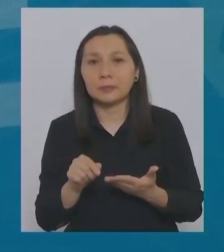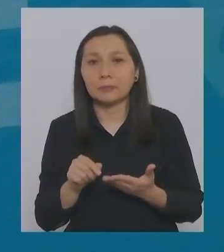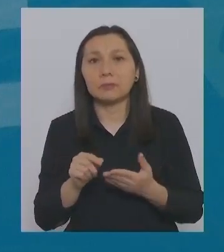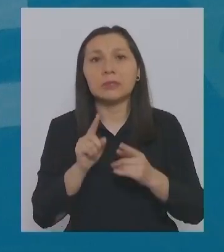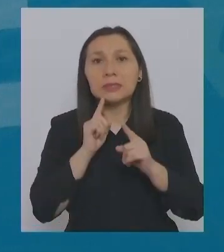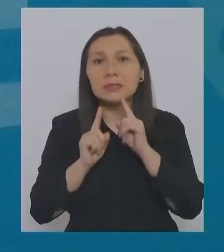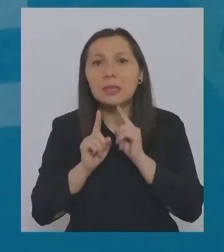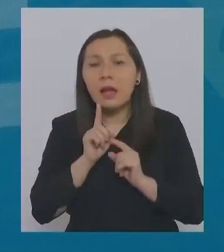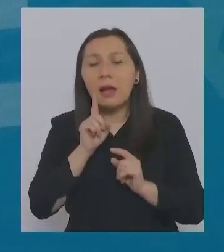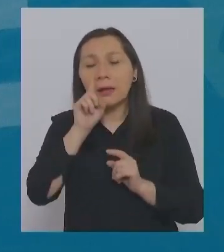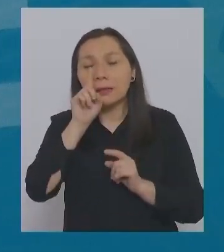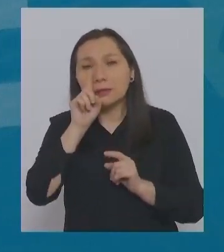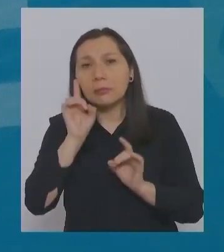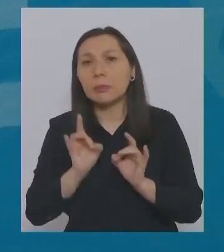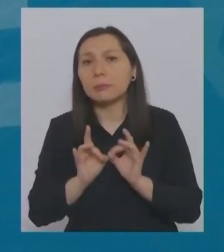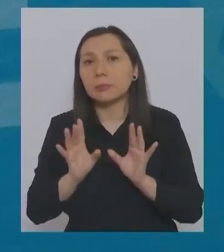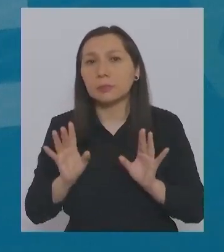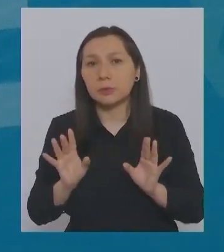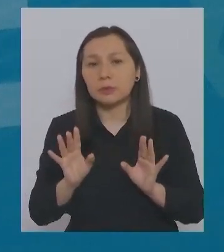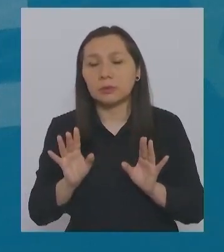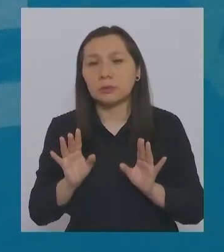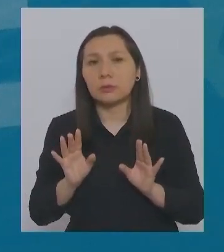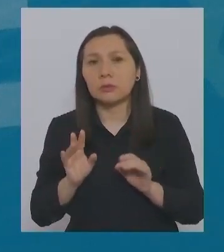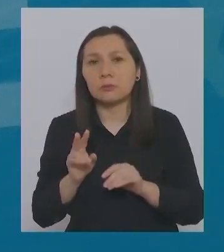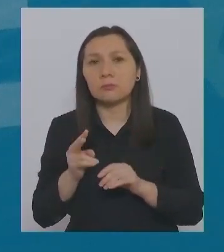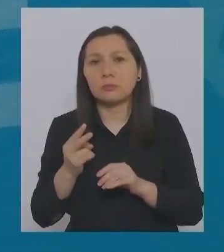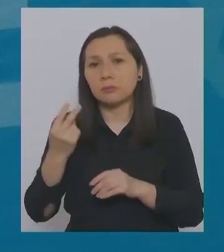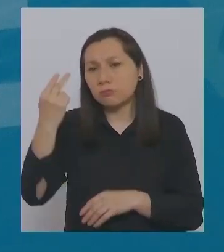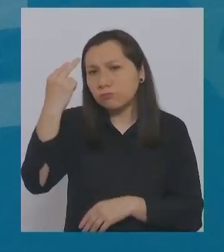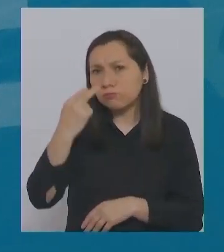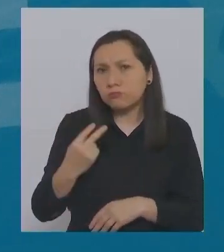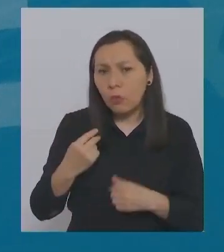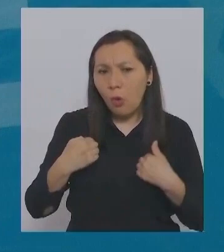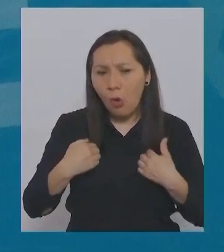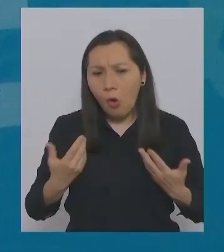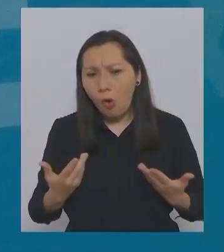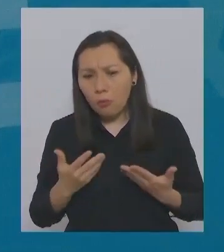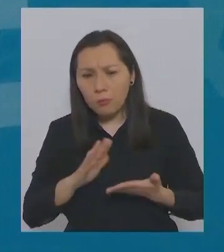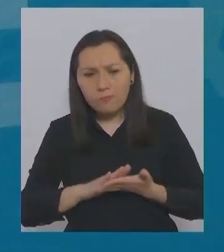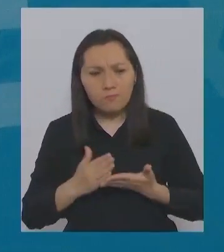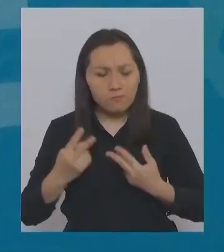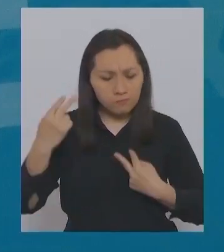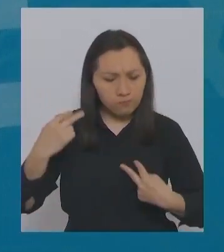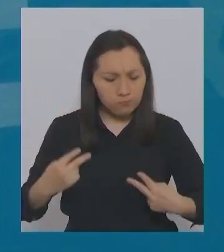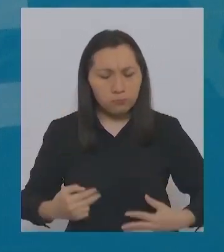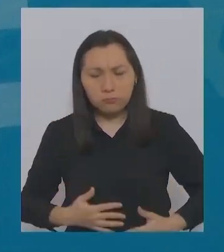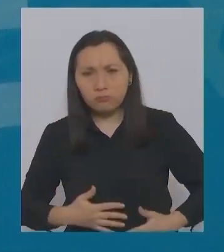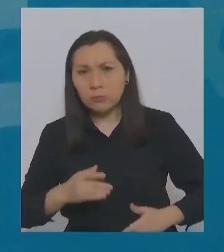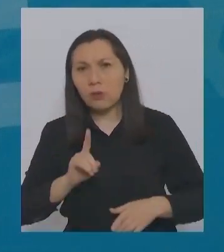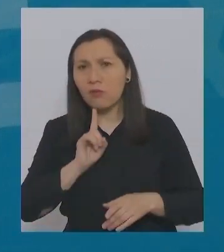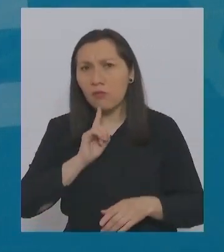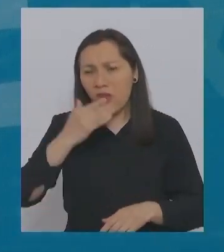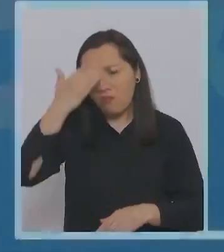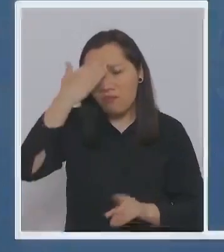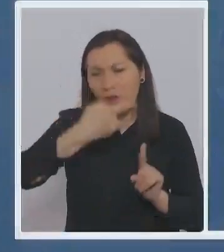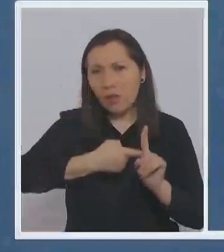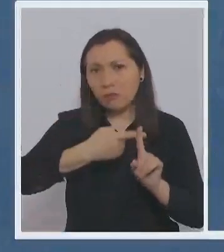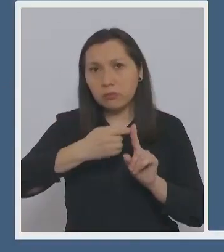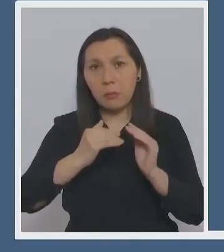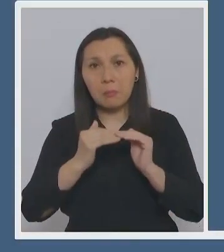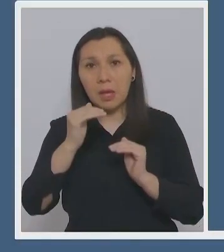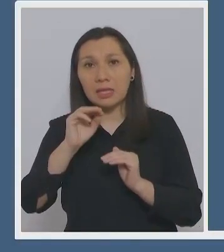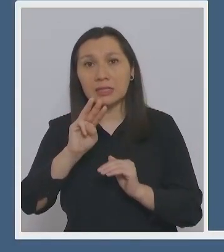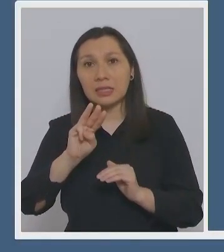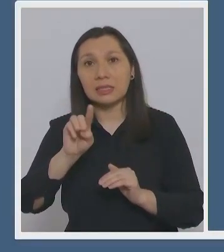testees y monitorees tu estado de salud. Si presentas fiebre, sobre el